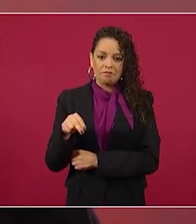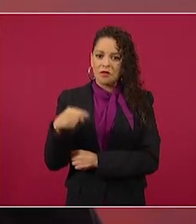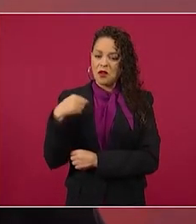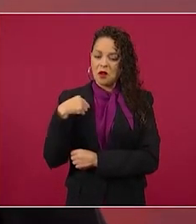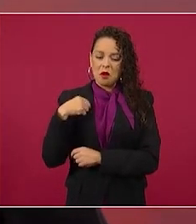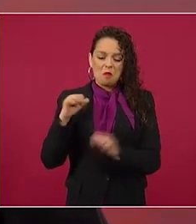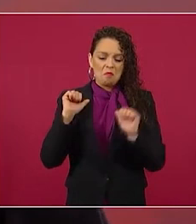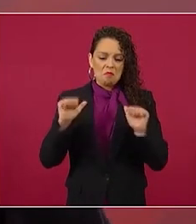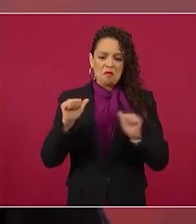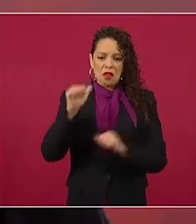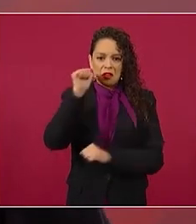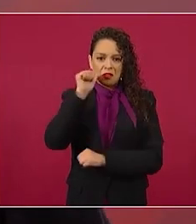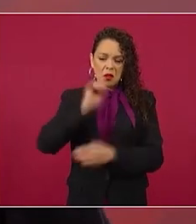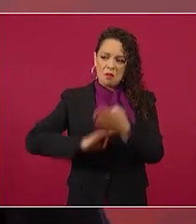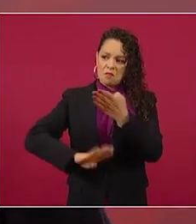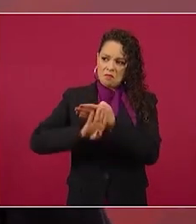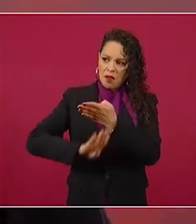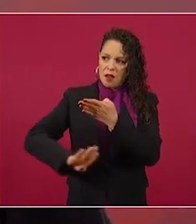ileso